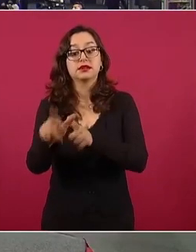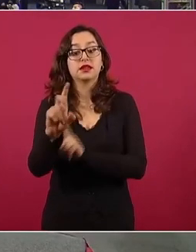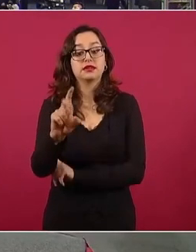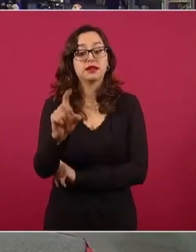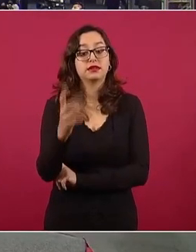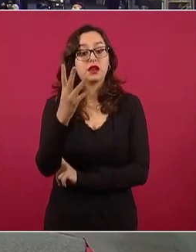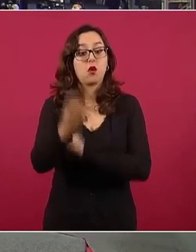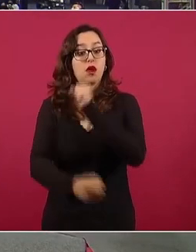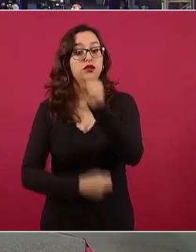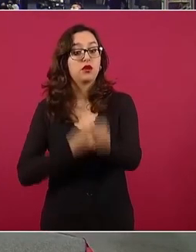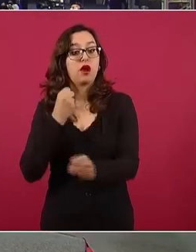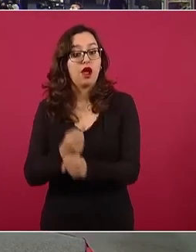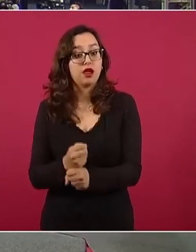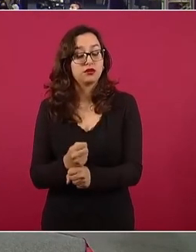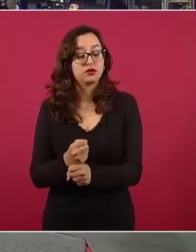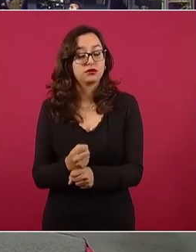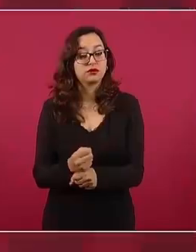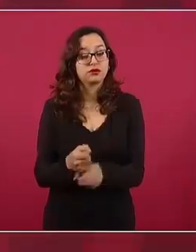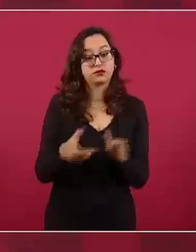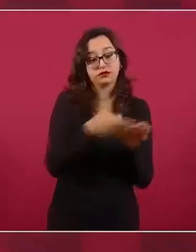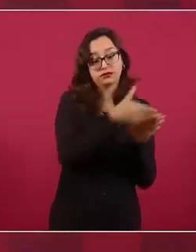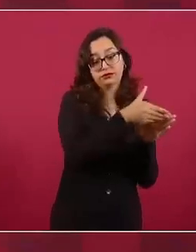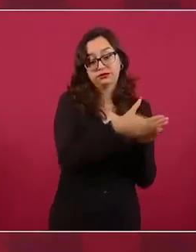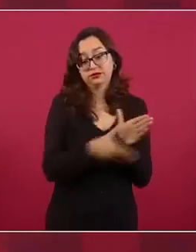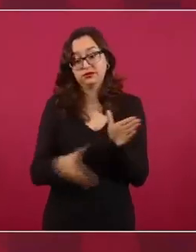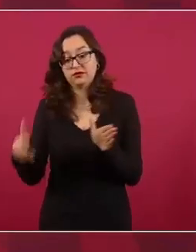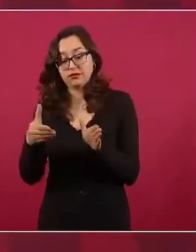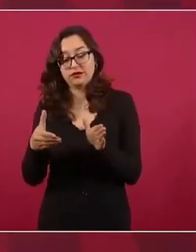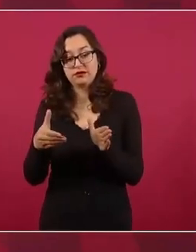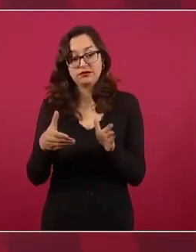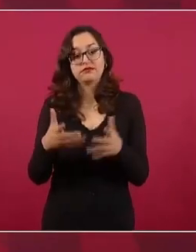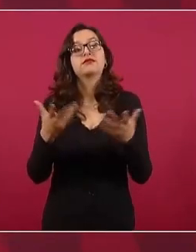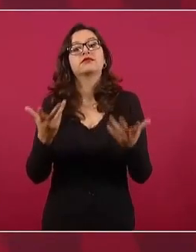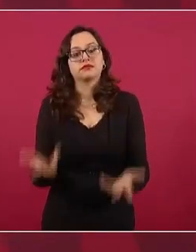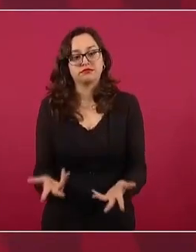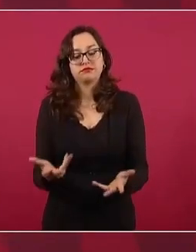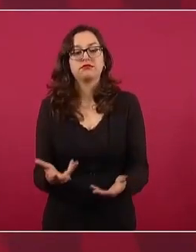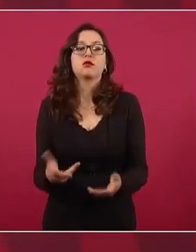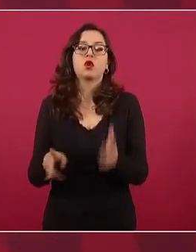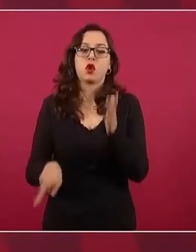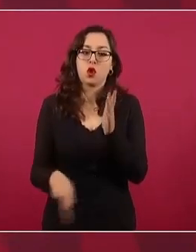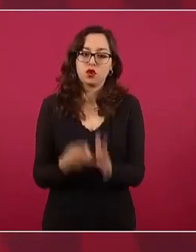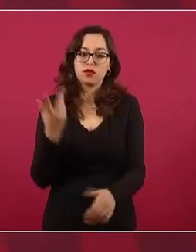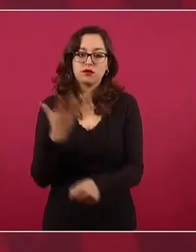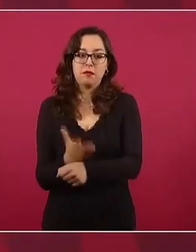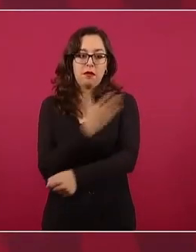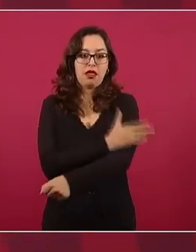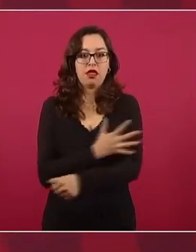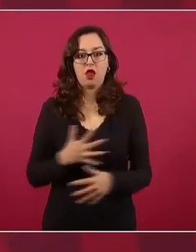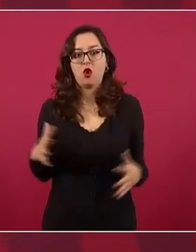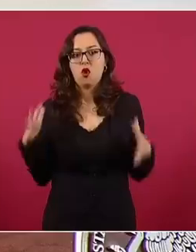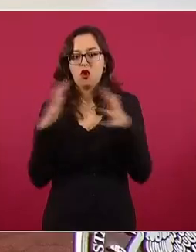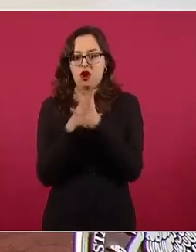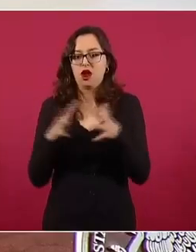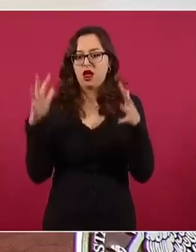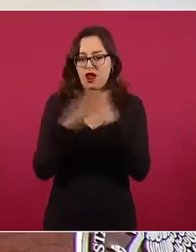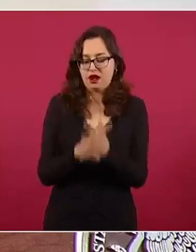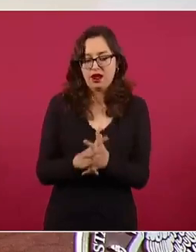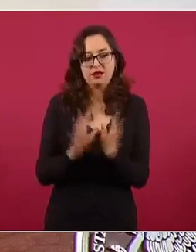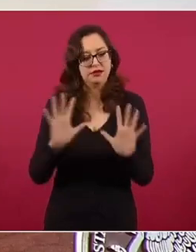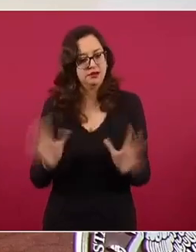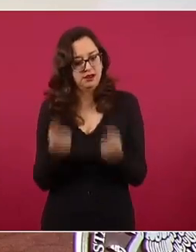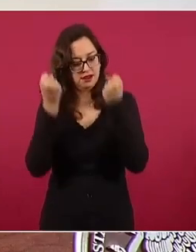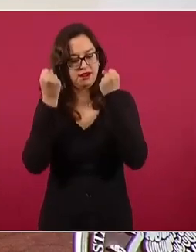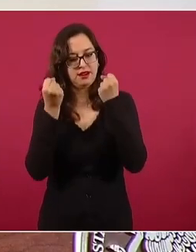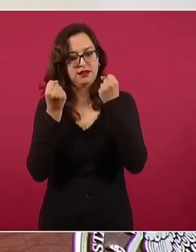Luego viene la revolución maderista. ¿Cuánto tiempo es presidente Madero?